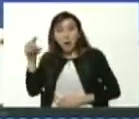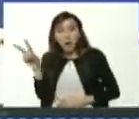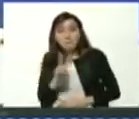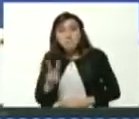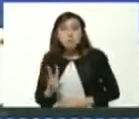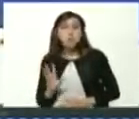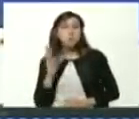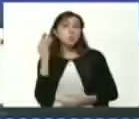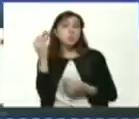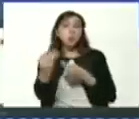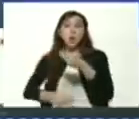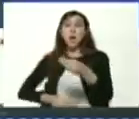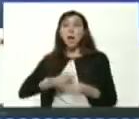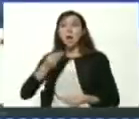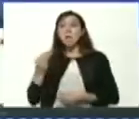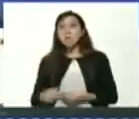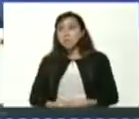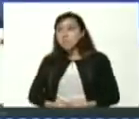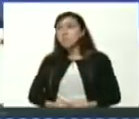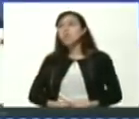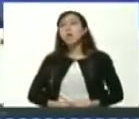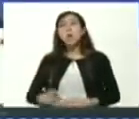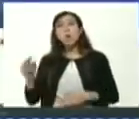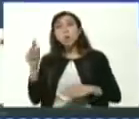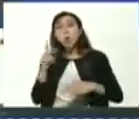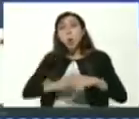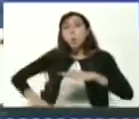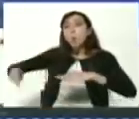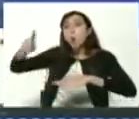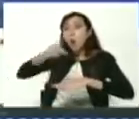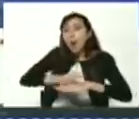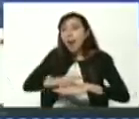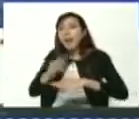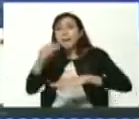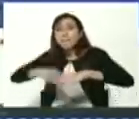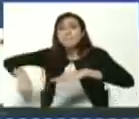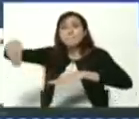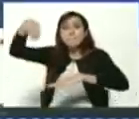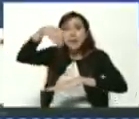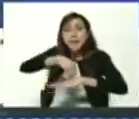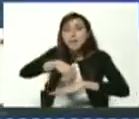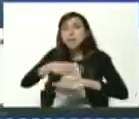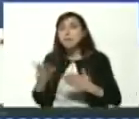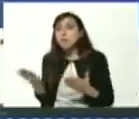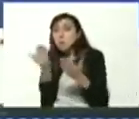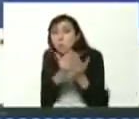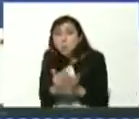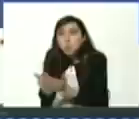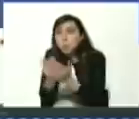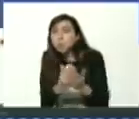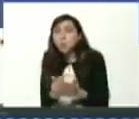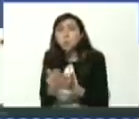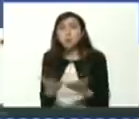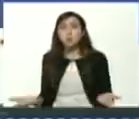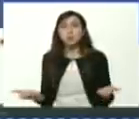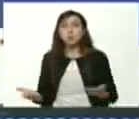haciendo posgrados magíster estudios de posgrado